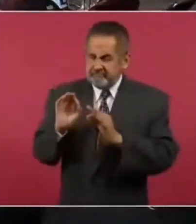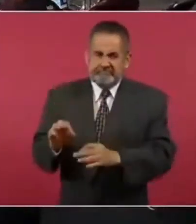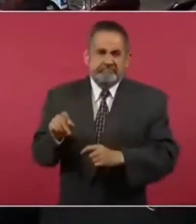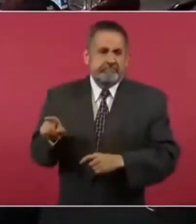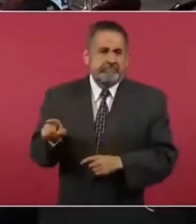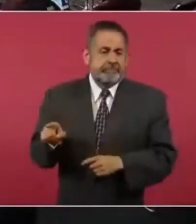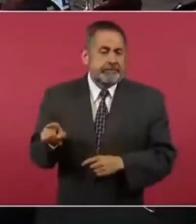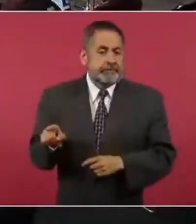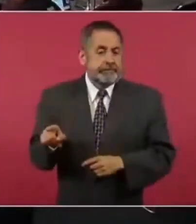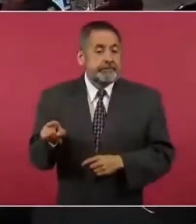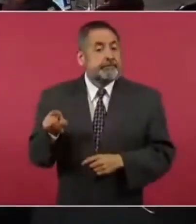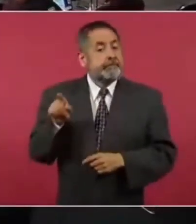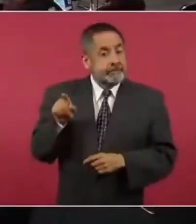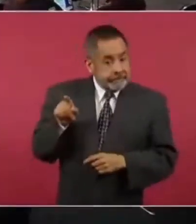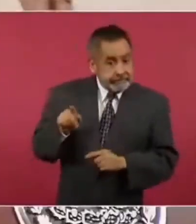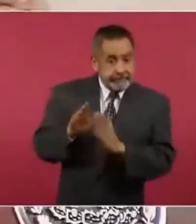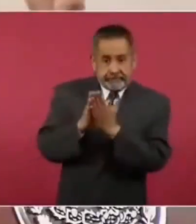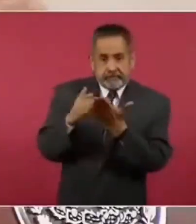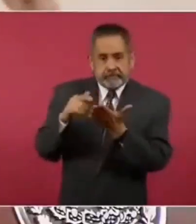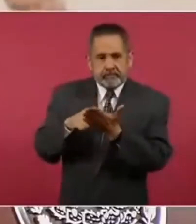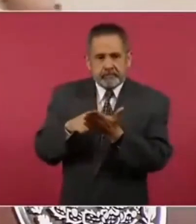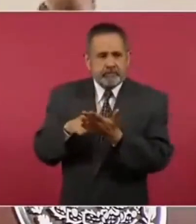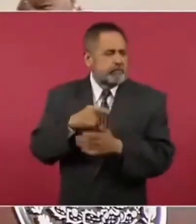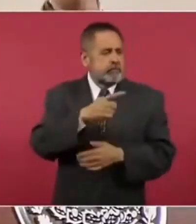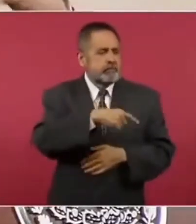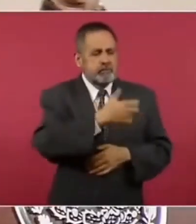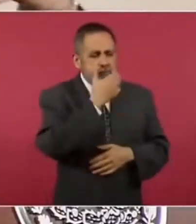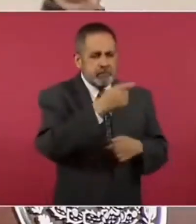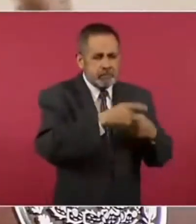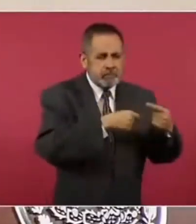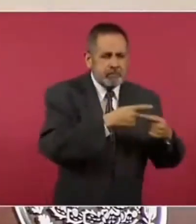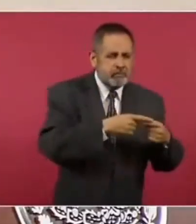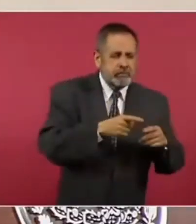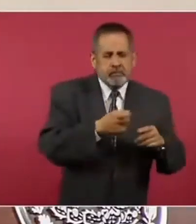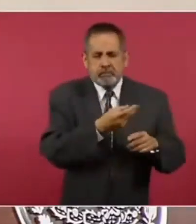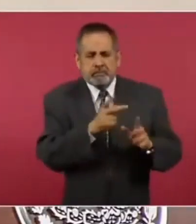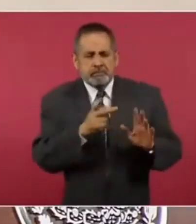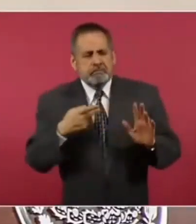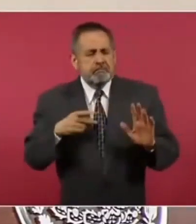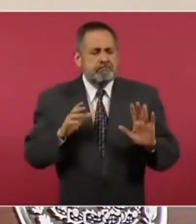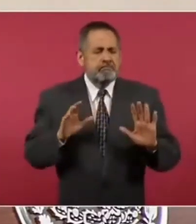que fue por los conservadores y también por los moderados